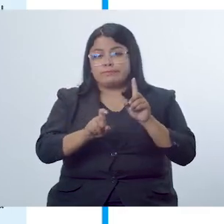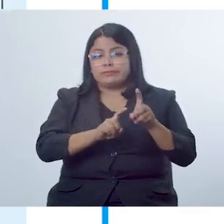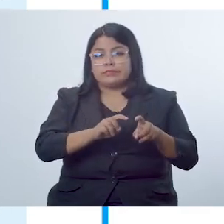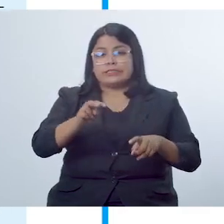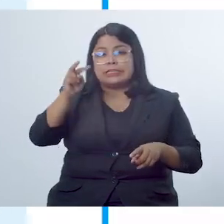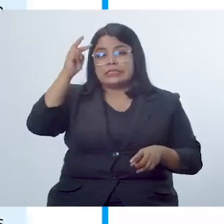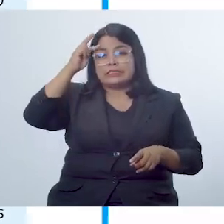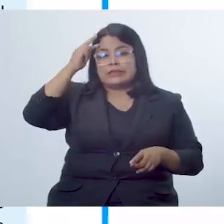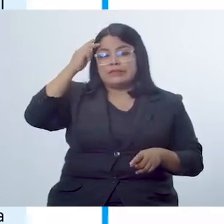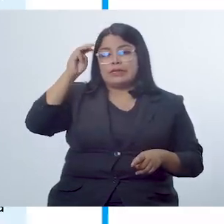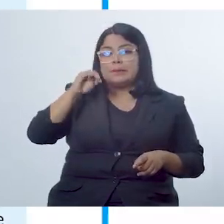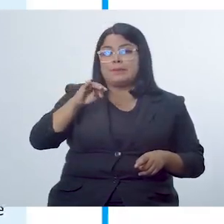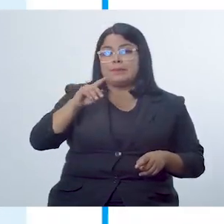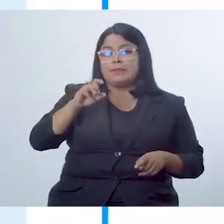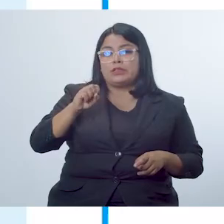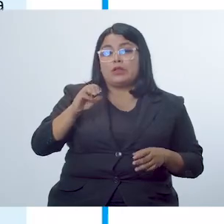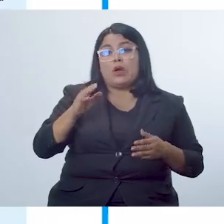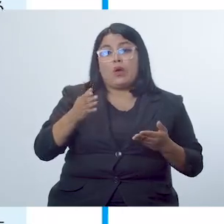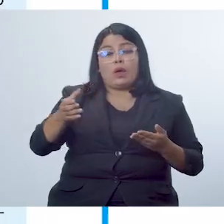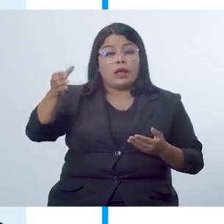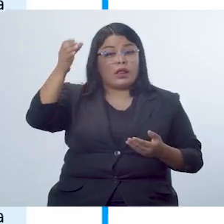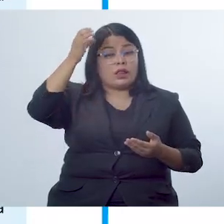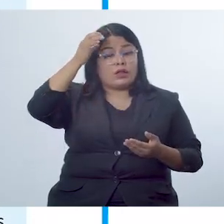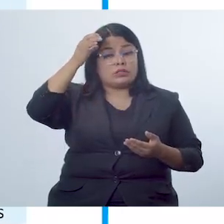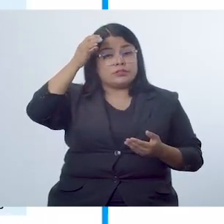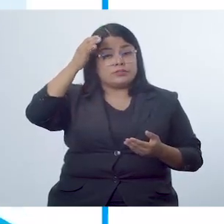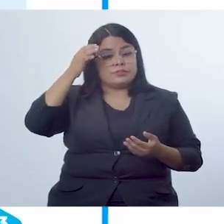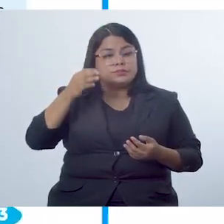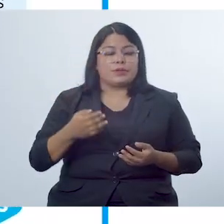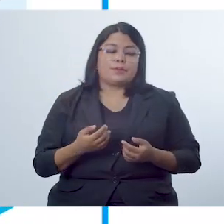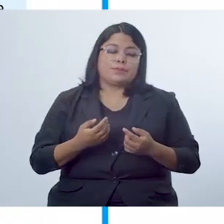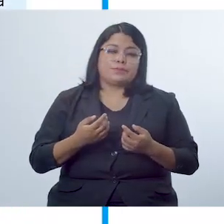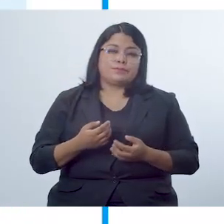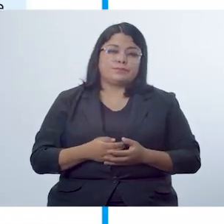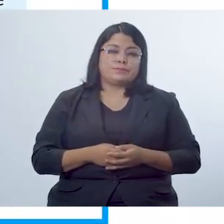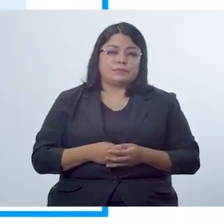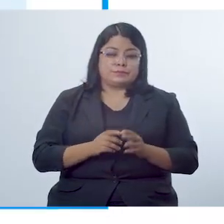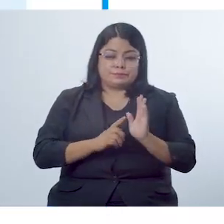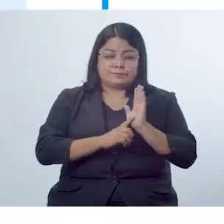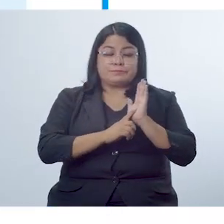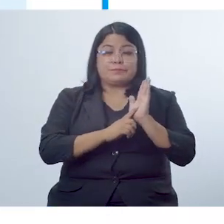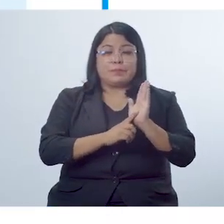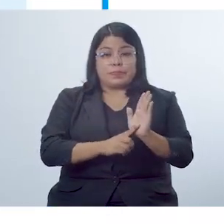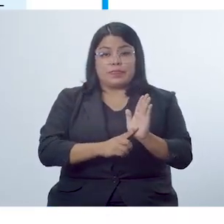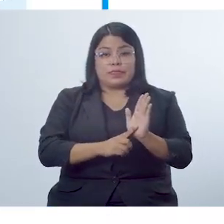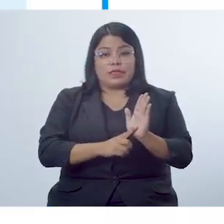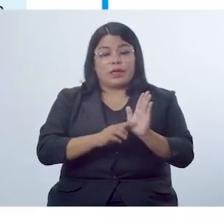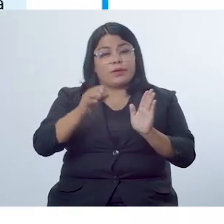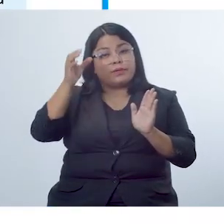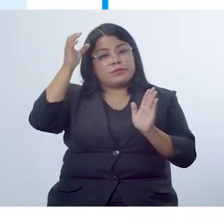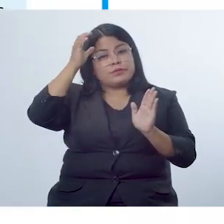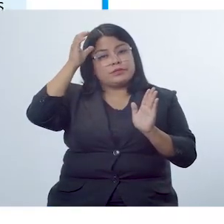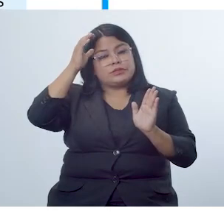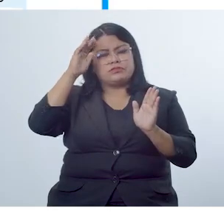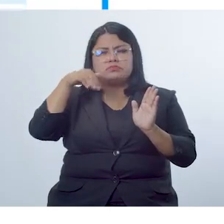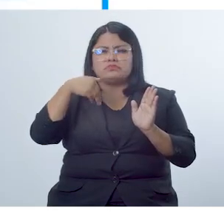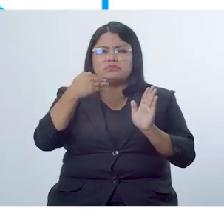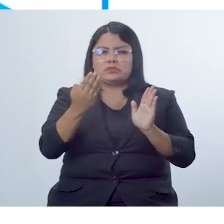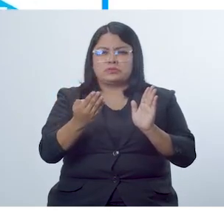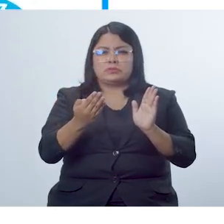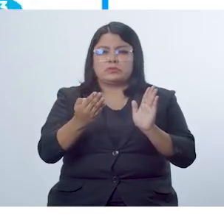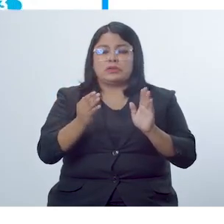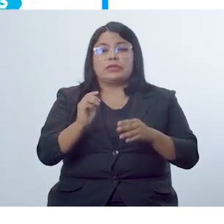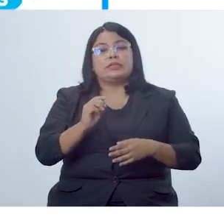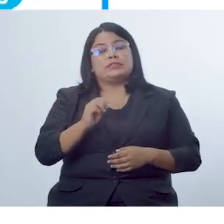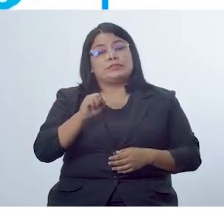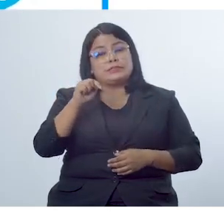preguntado qué es un mito o cuál es la definición de este, sino que se le presenta una definición y